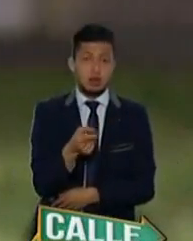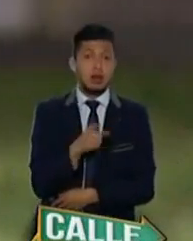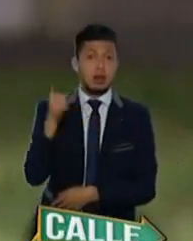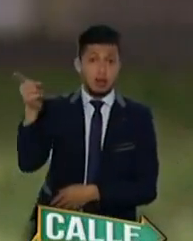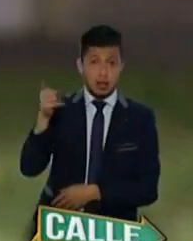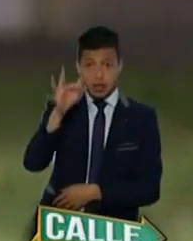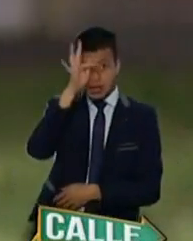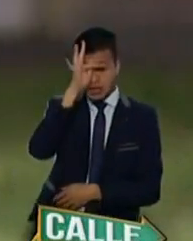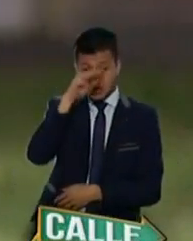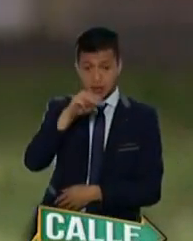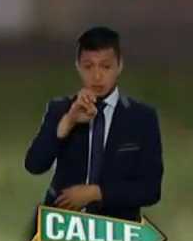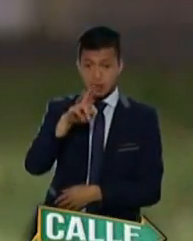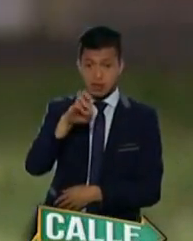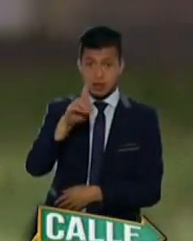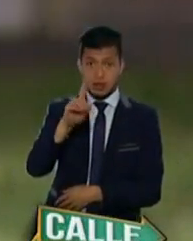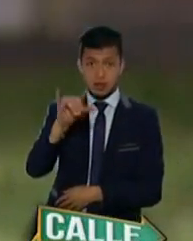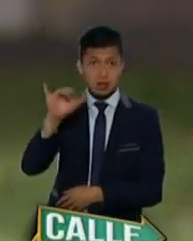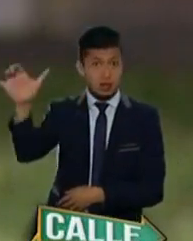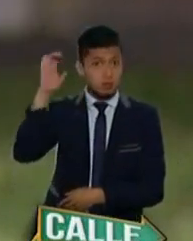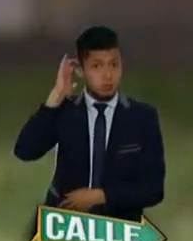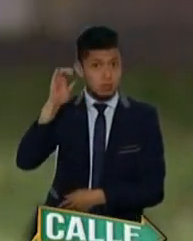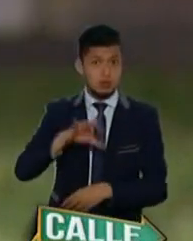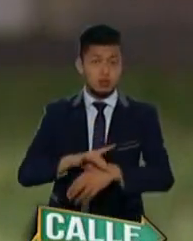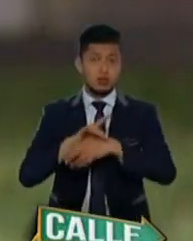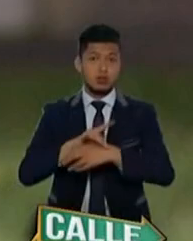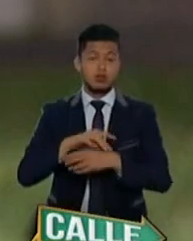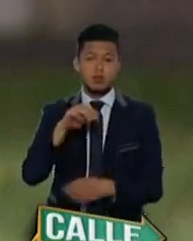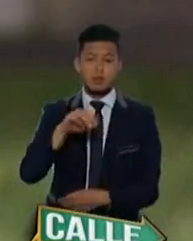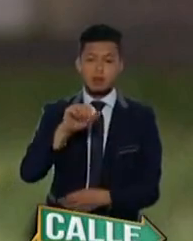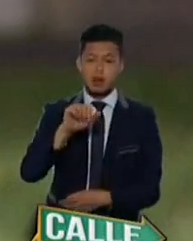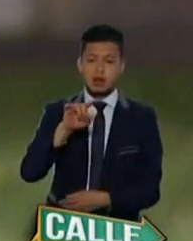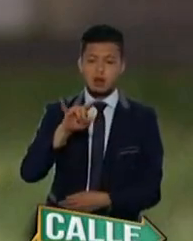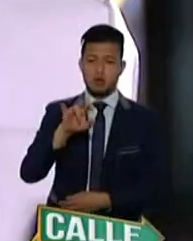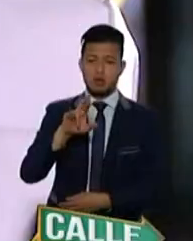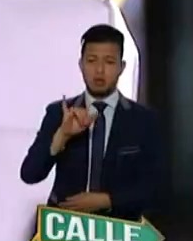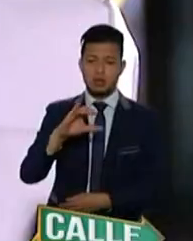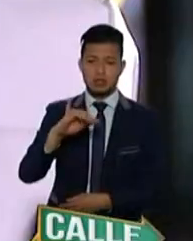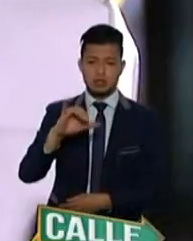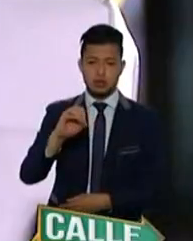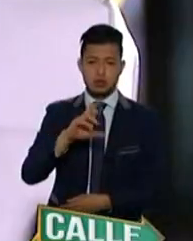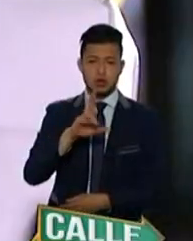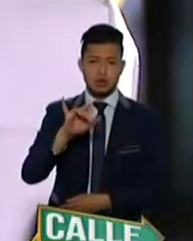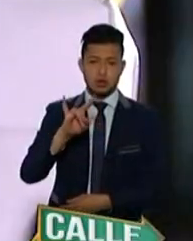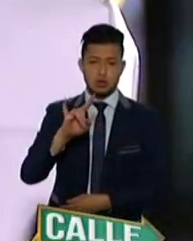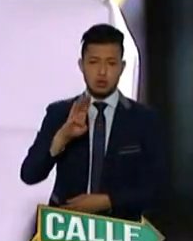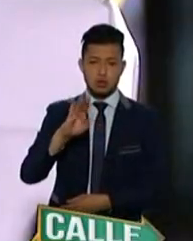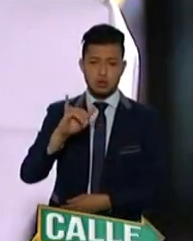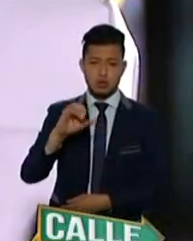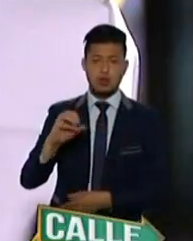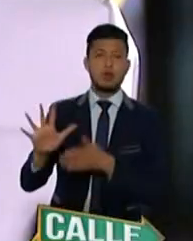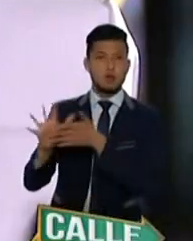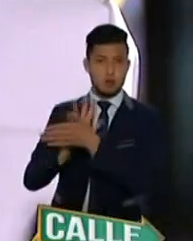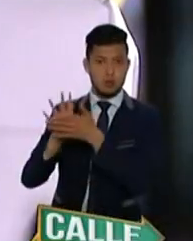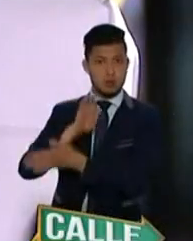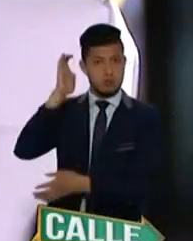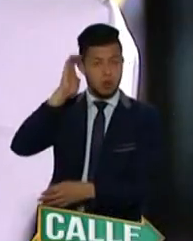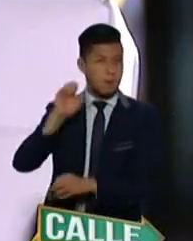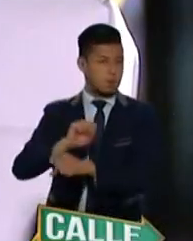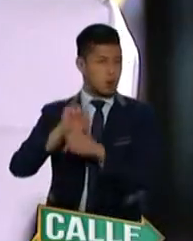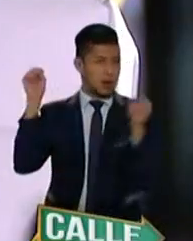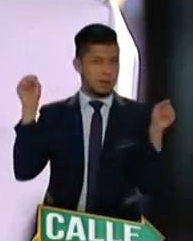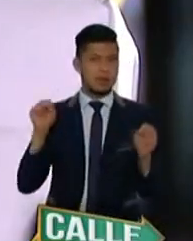clínica Mederi está el doctor Mauricio Rubio. El doctor Mauricio Rubio está en la Mederi. Él nos ha estado reportando también desde la mañana.